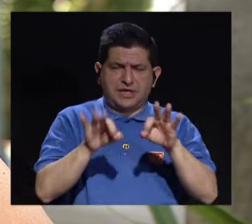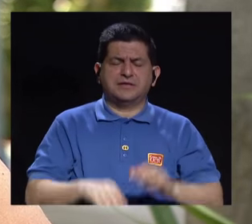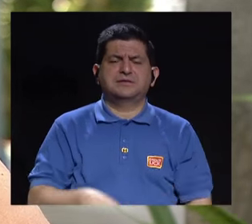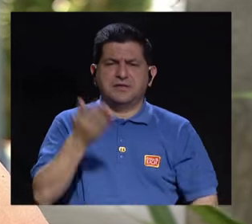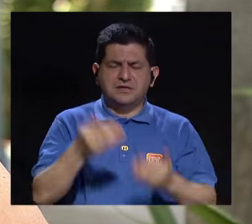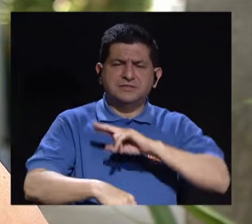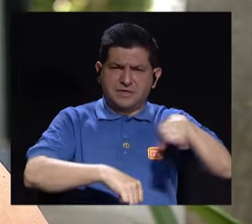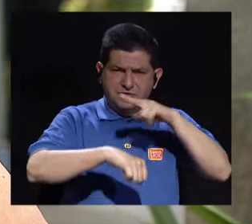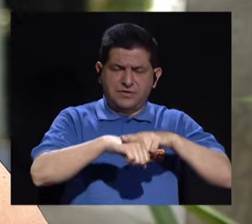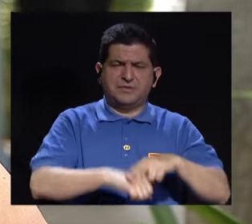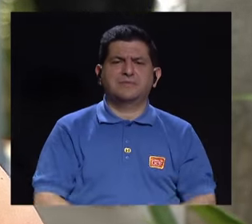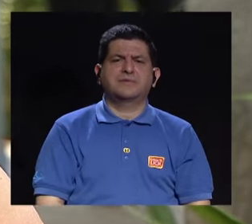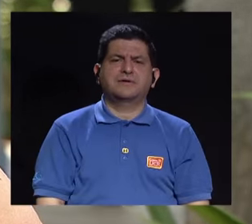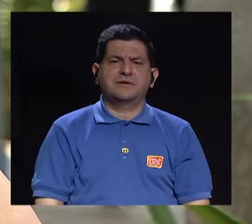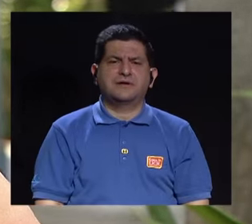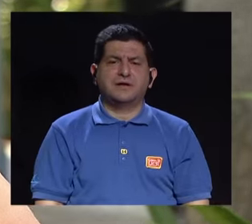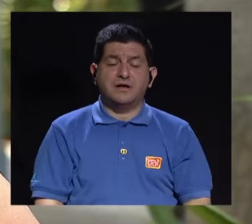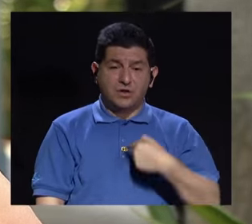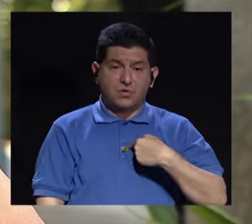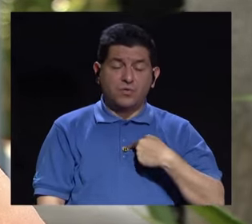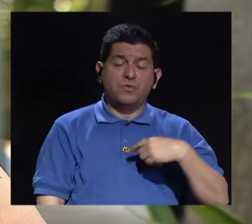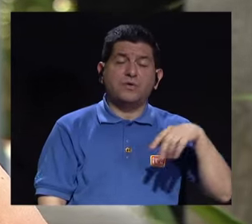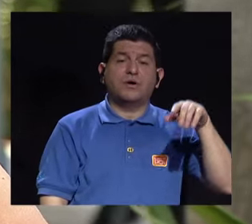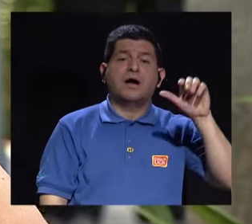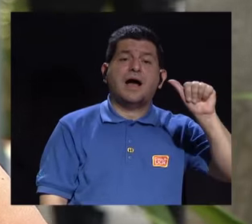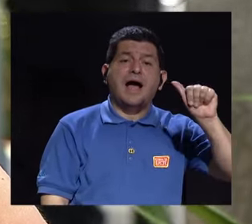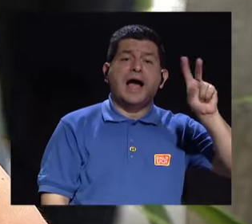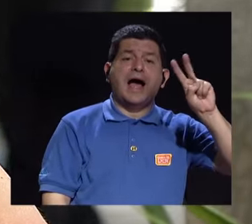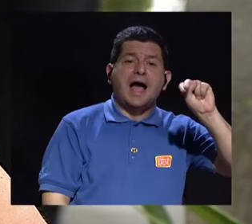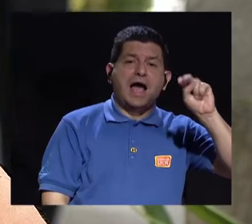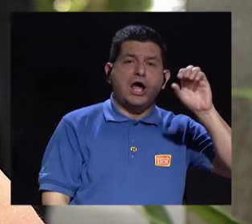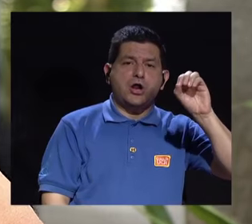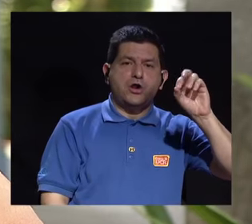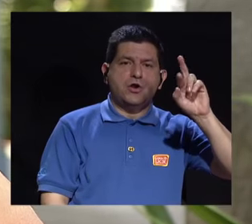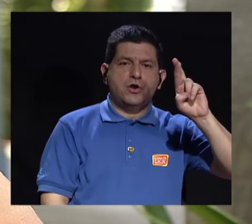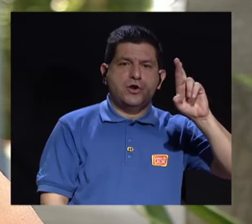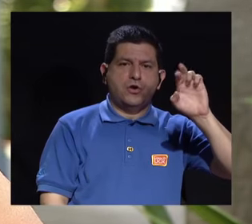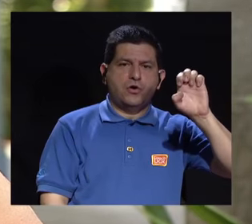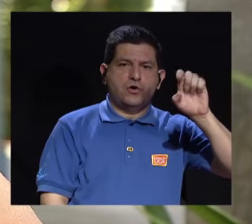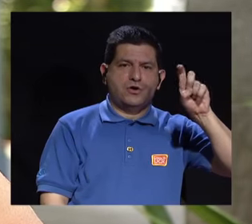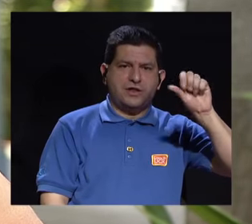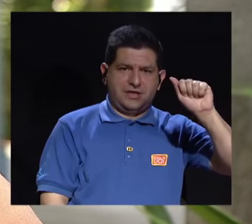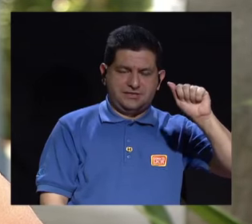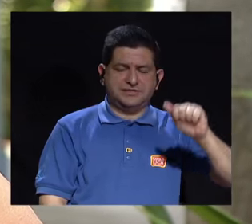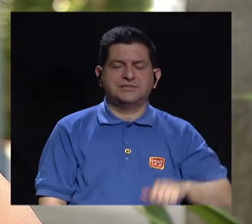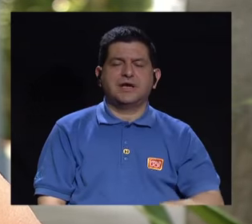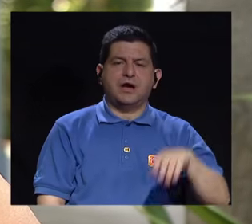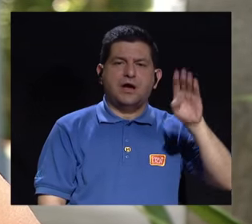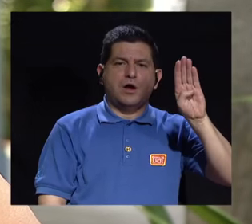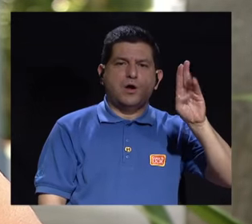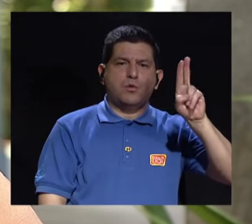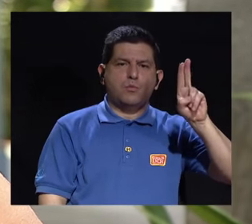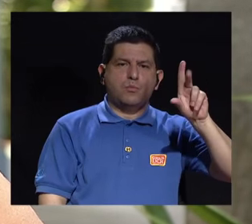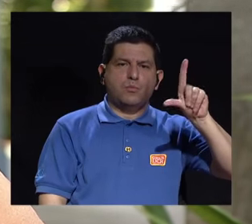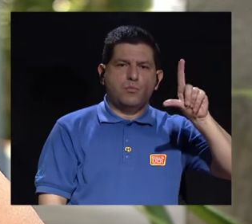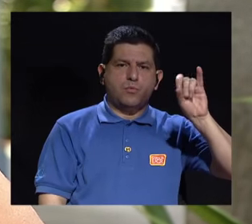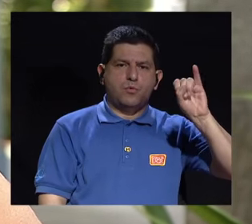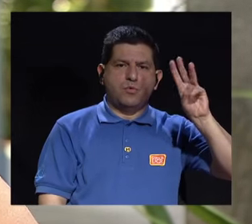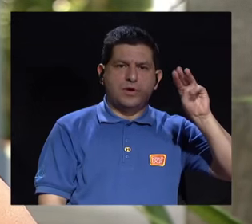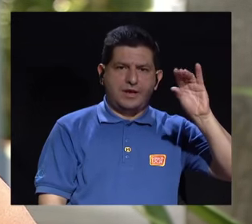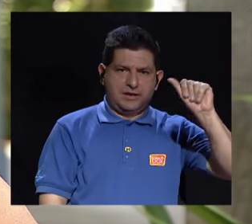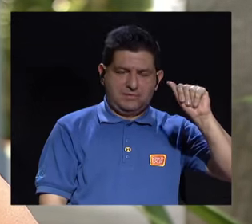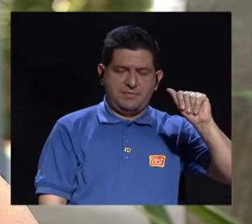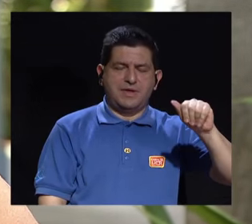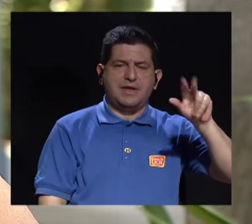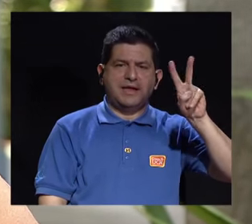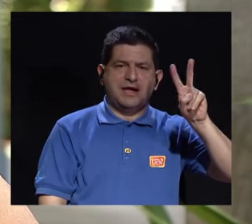importantes, los que se dan con más frecuencia, que uno es la anorexia, la bulimia, la vigorexia, la ortorexia